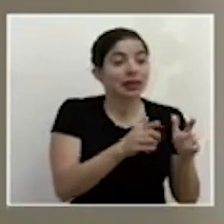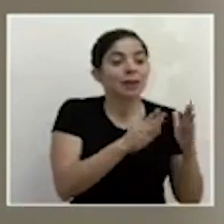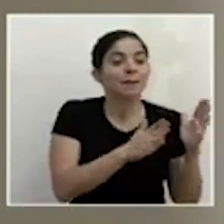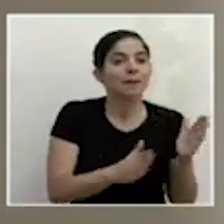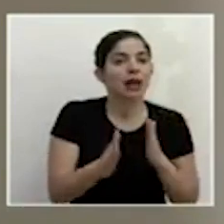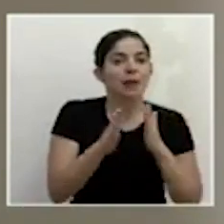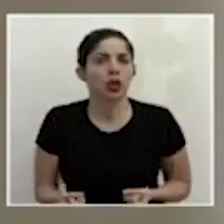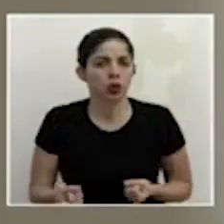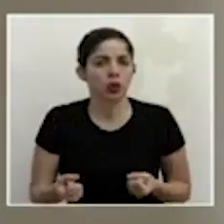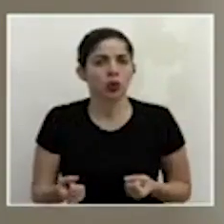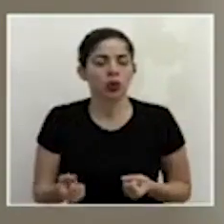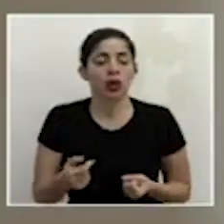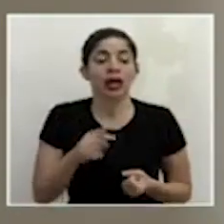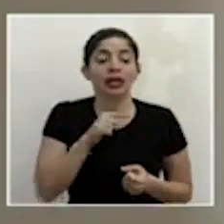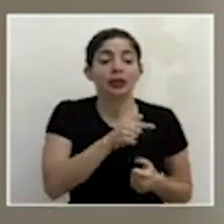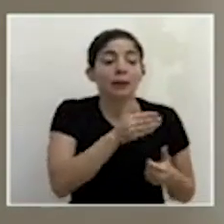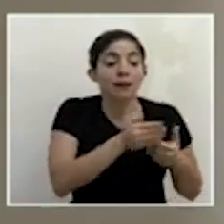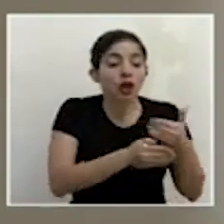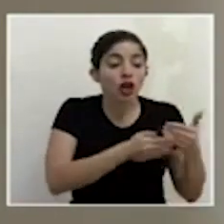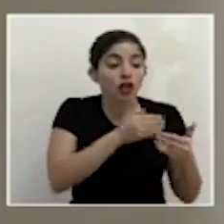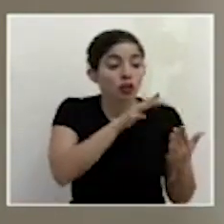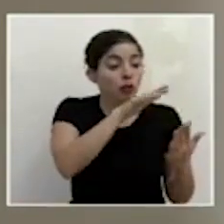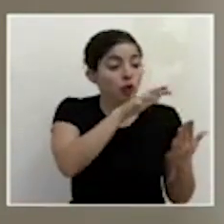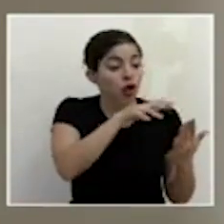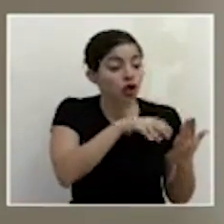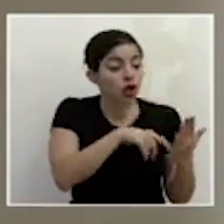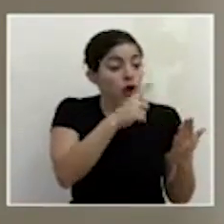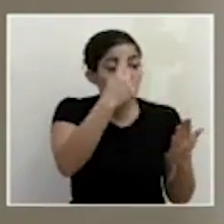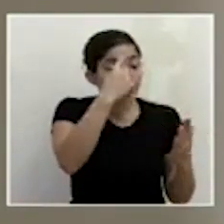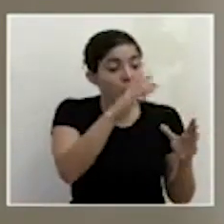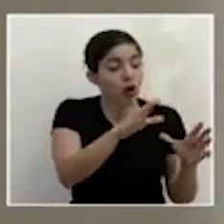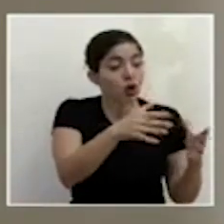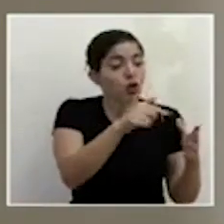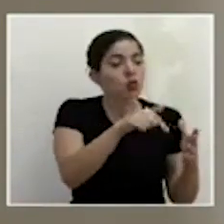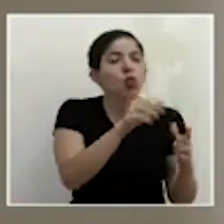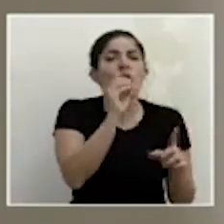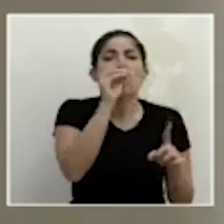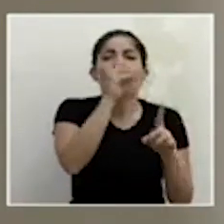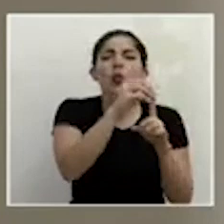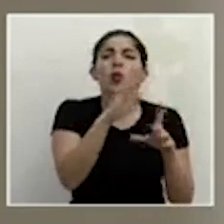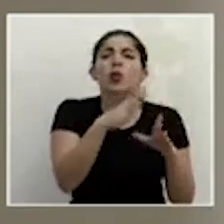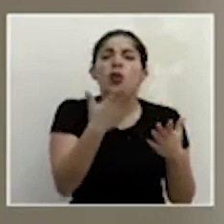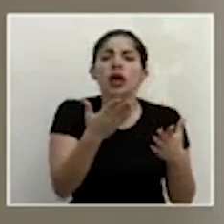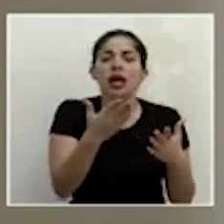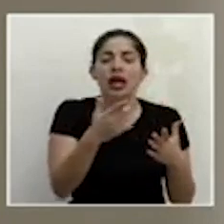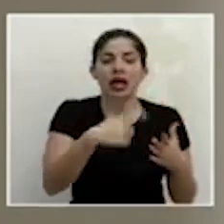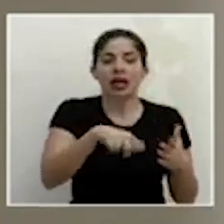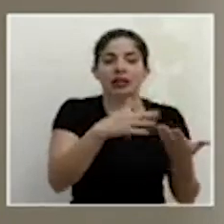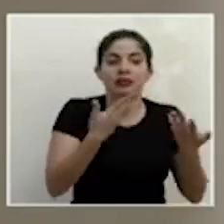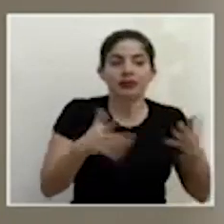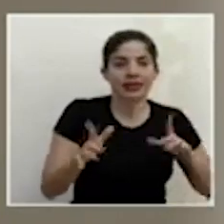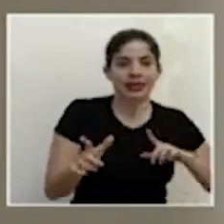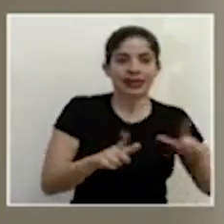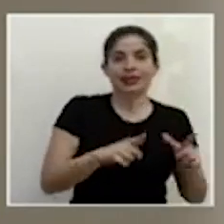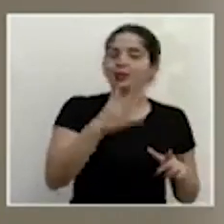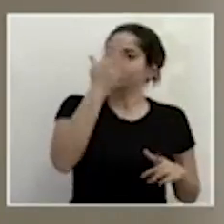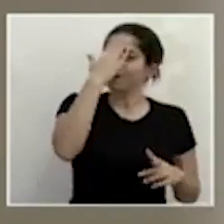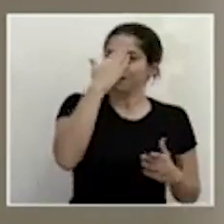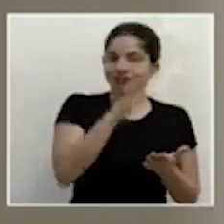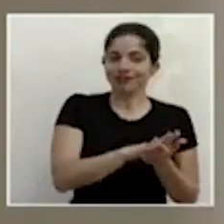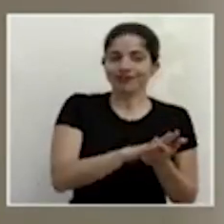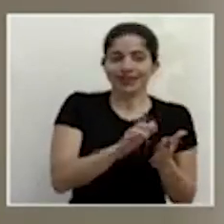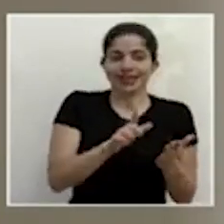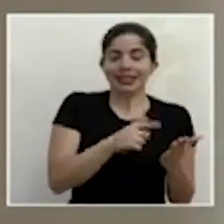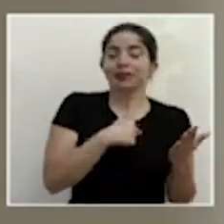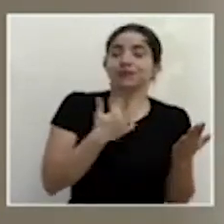preparadas el proceso de elaboración de protocolos sectoriales lo que ha buscado es simplemente estar listos y estar listas para